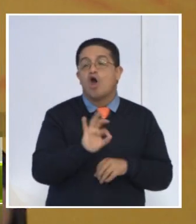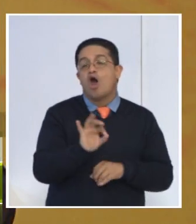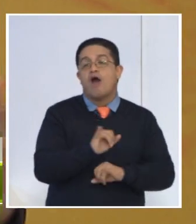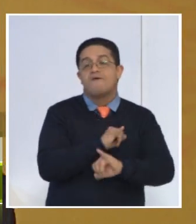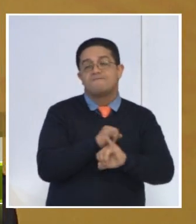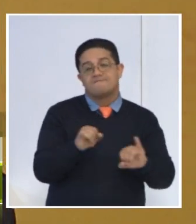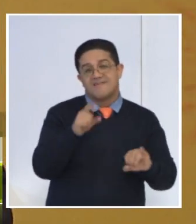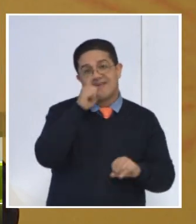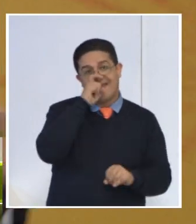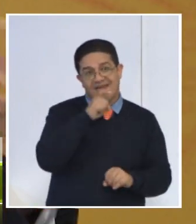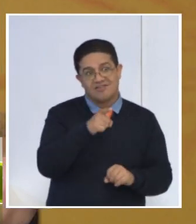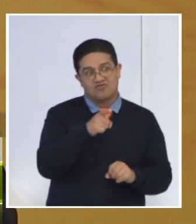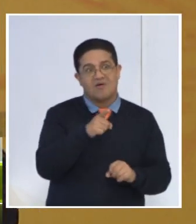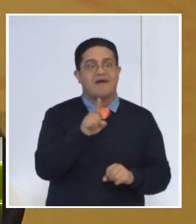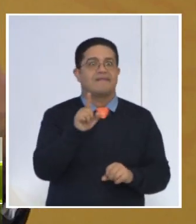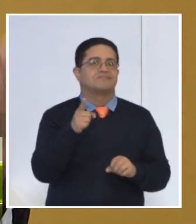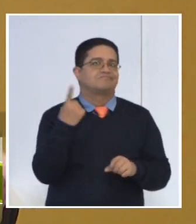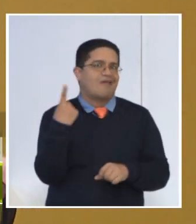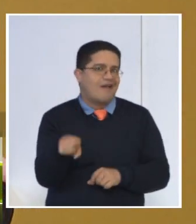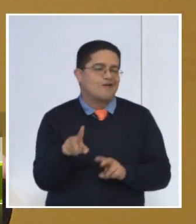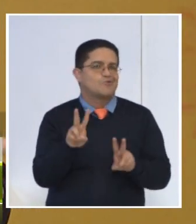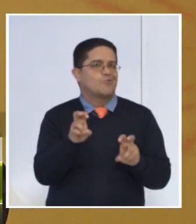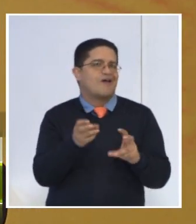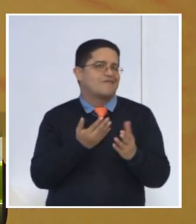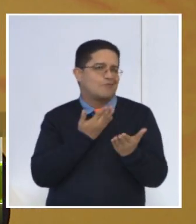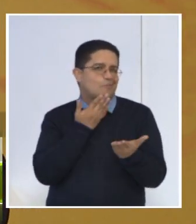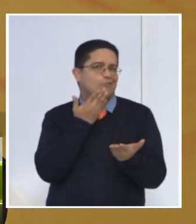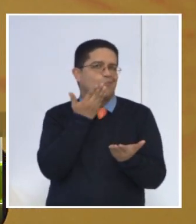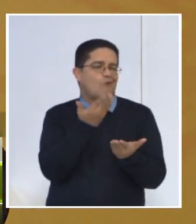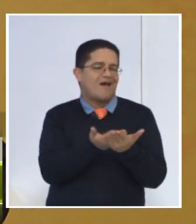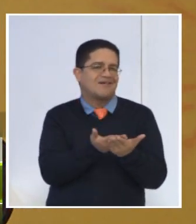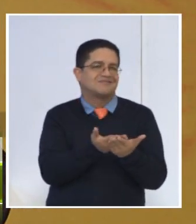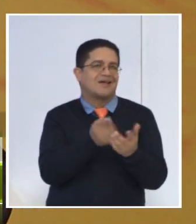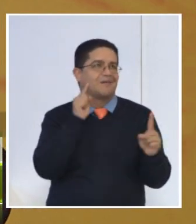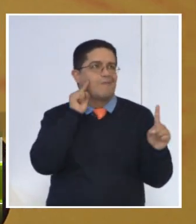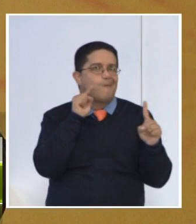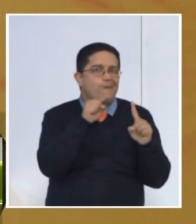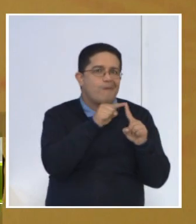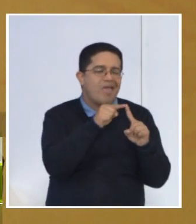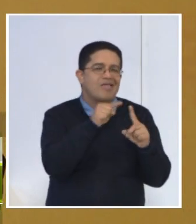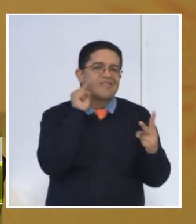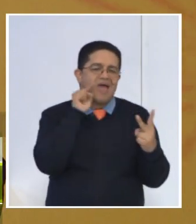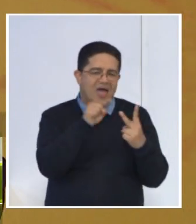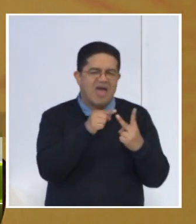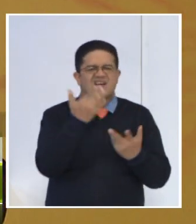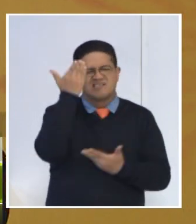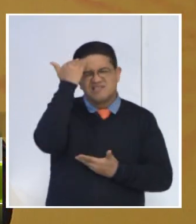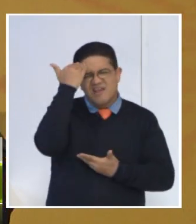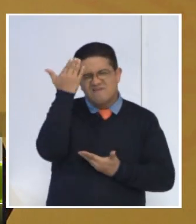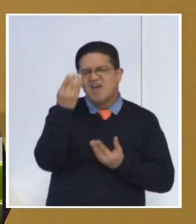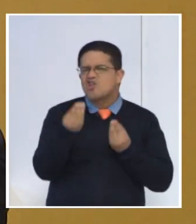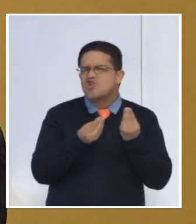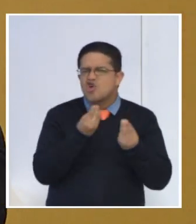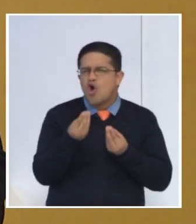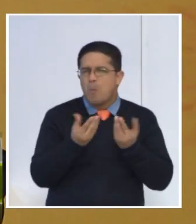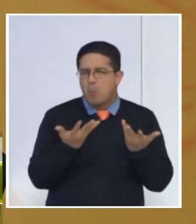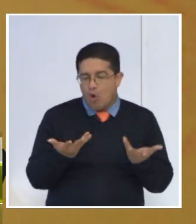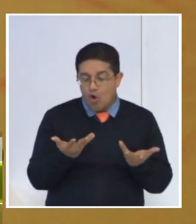año, siempre hay nuevas propuestas, siempre tenemos metas que deseamos lograr y es importante siempre saber cómo plantearnos esas metas.